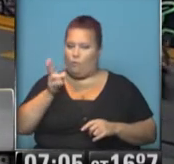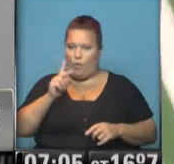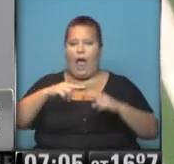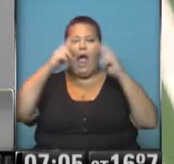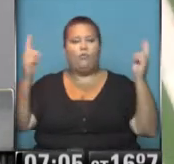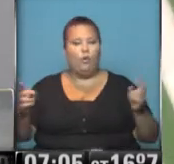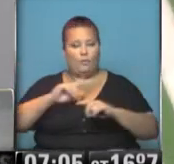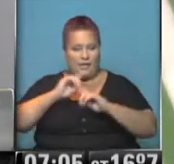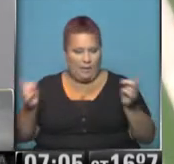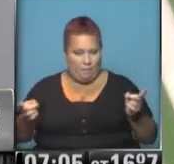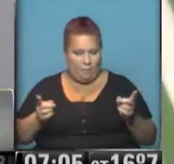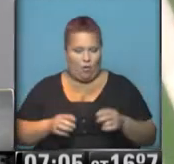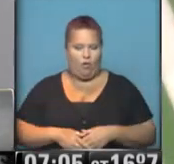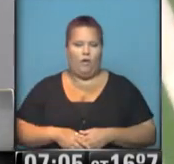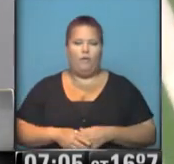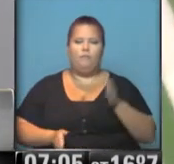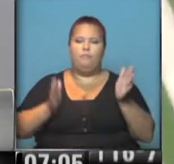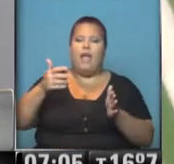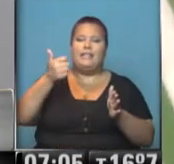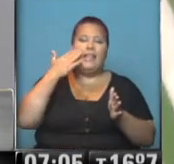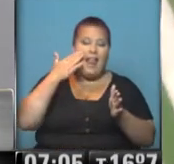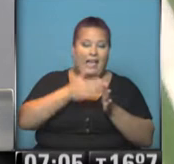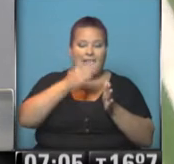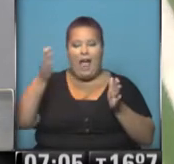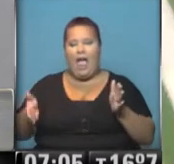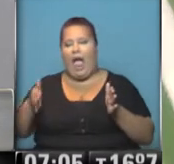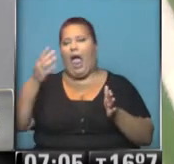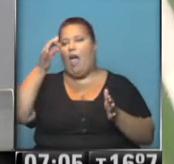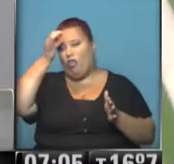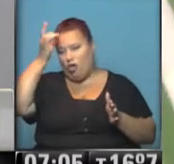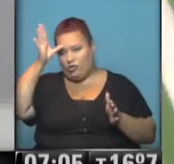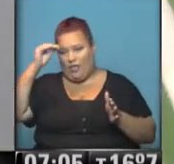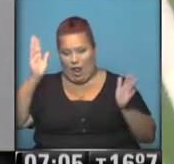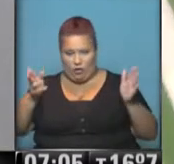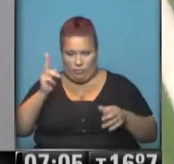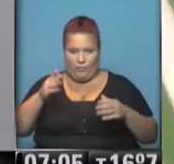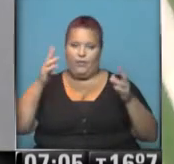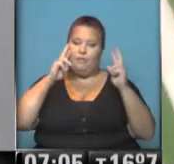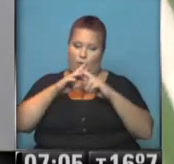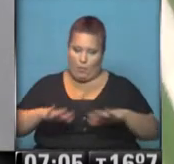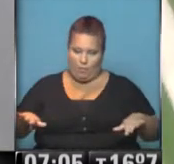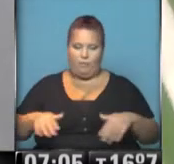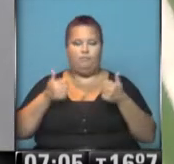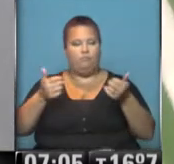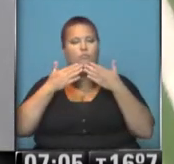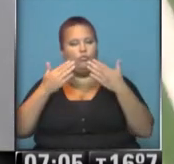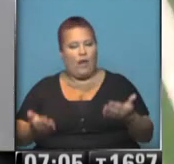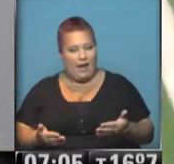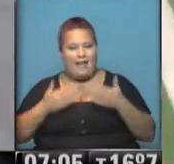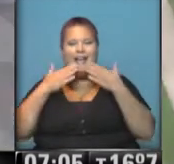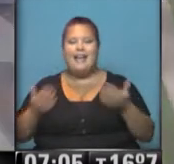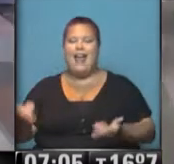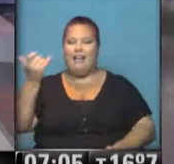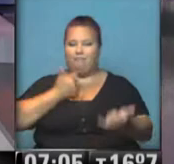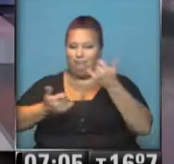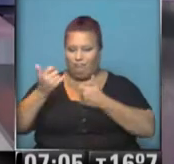autopistas de ingresos entre las 18 y las 24. Hasta luego. Hugo, muchas gracias y gracias por